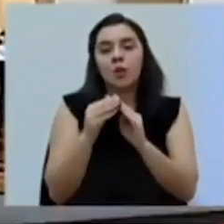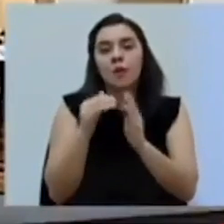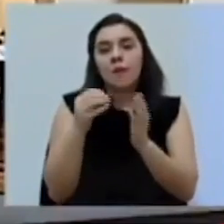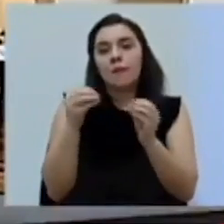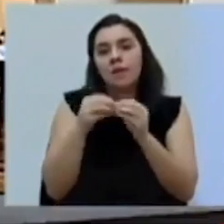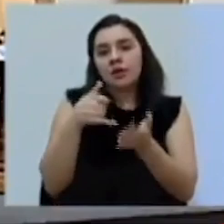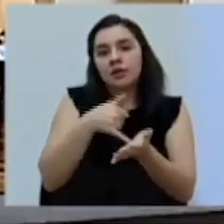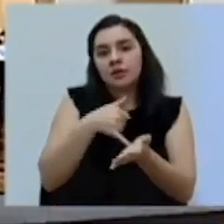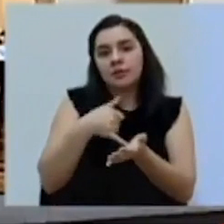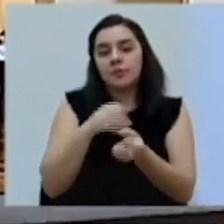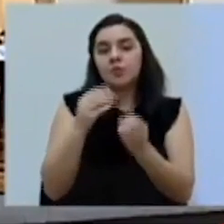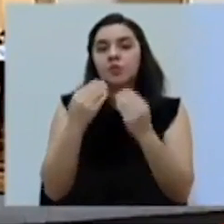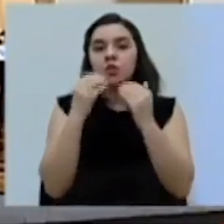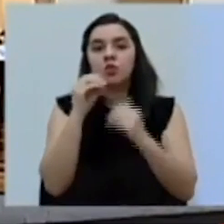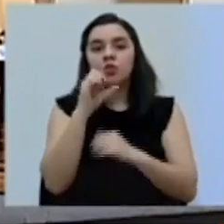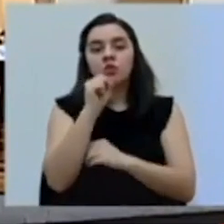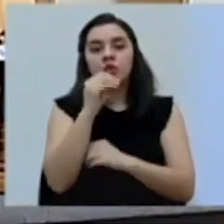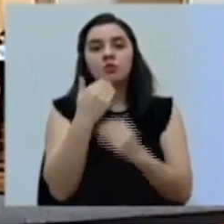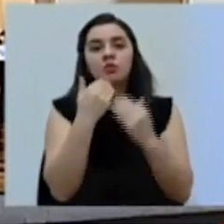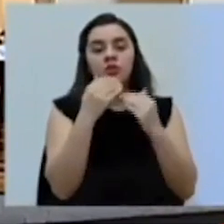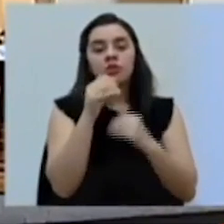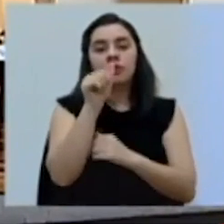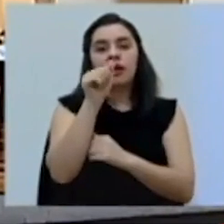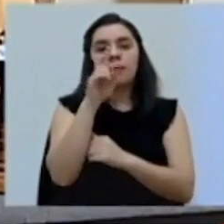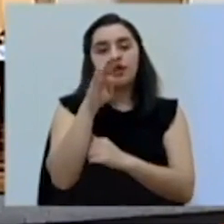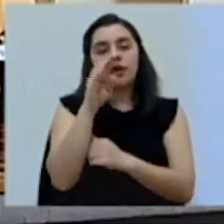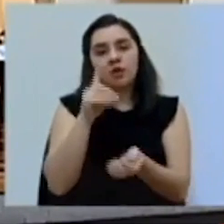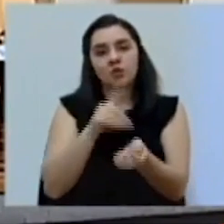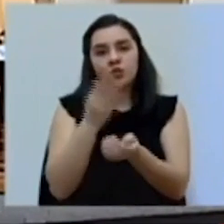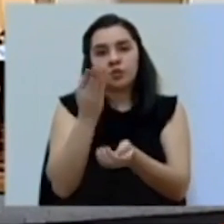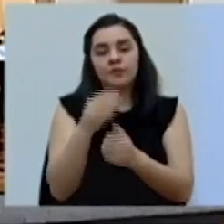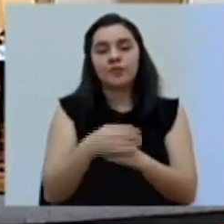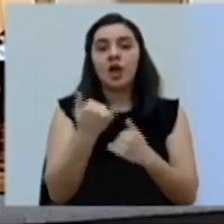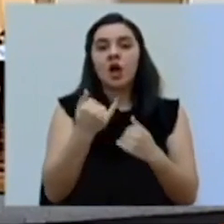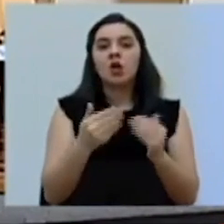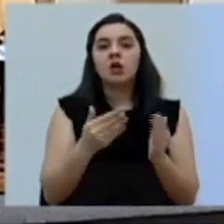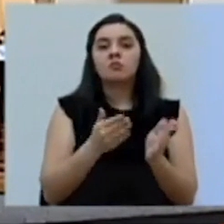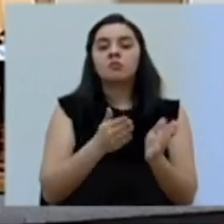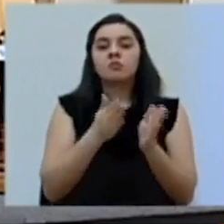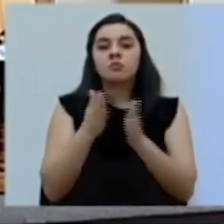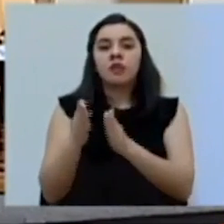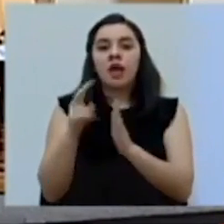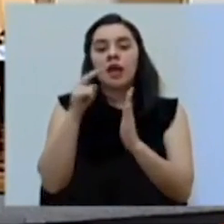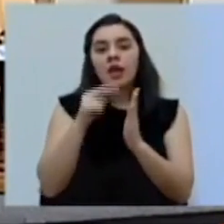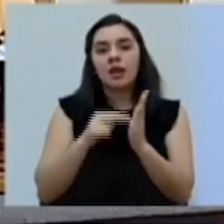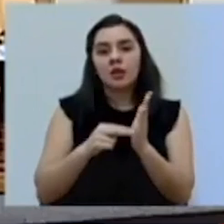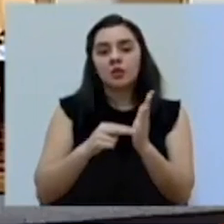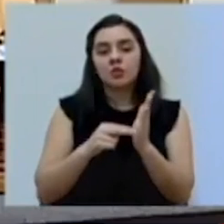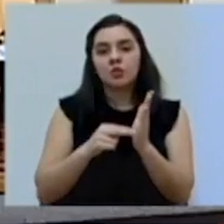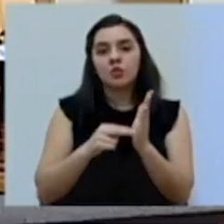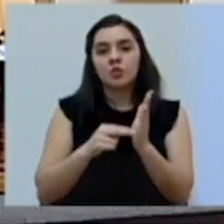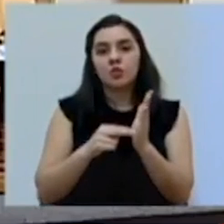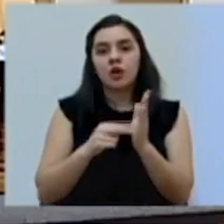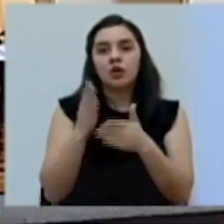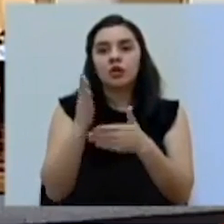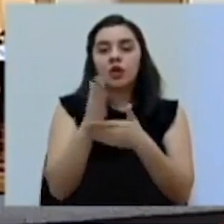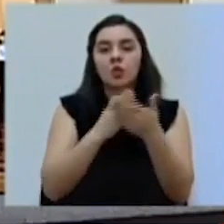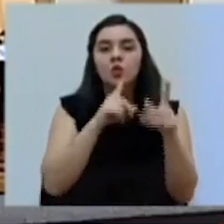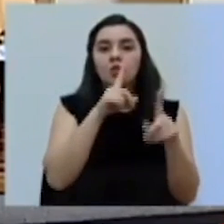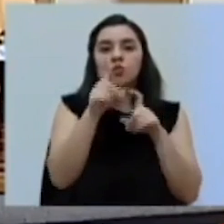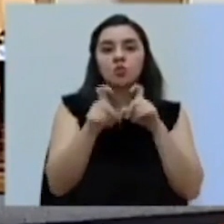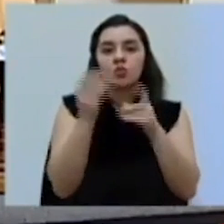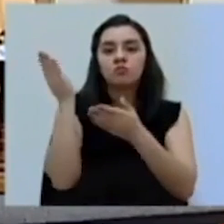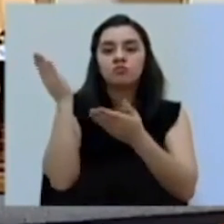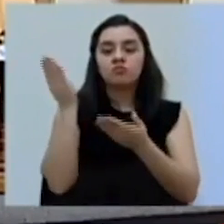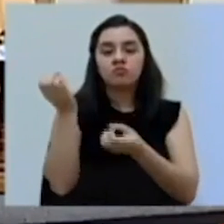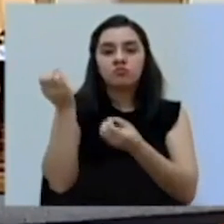Muchas gracias a Oscar, muchas gracias a la doctora Abarca. Vamos a proceder a realizar la lectura de algunas consultas que nos